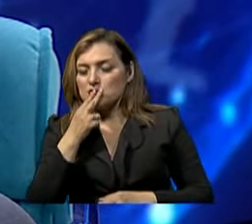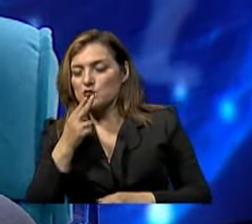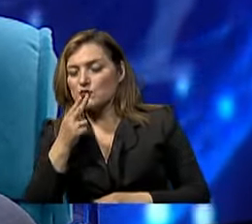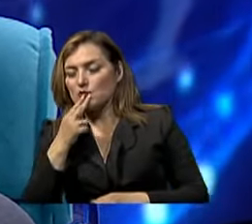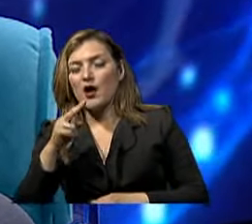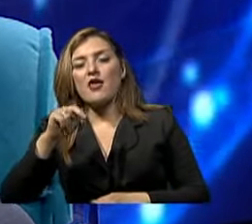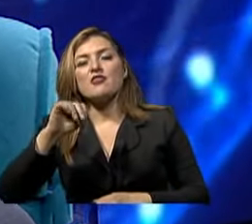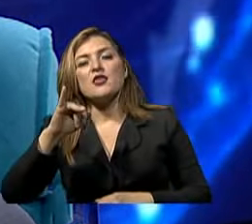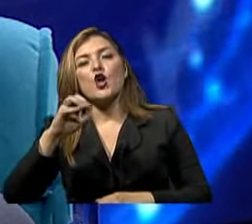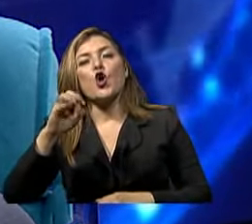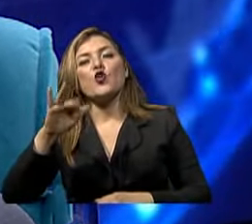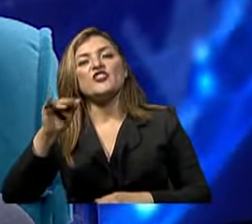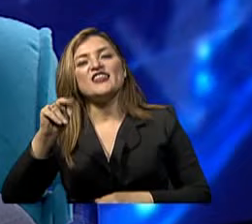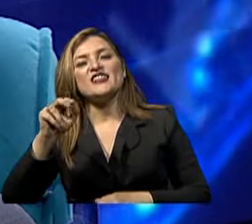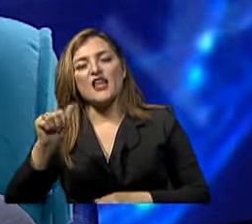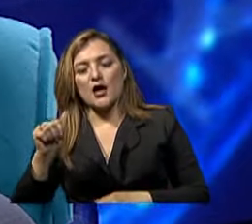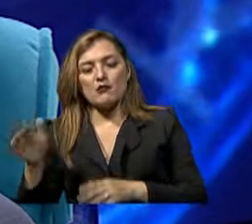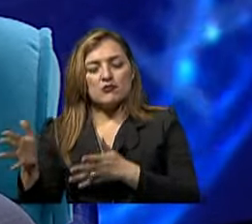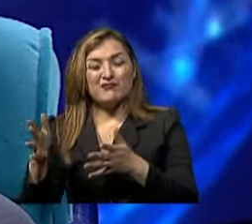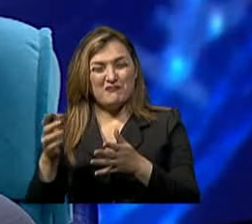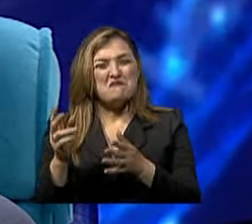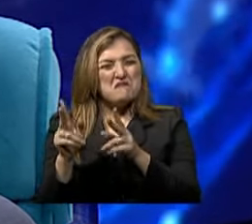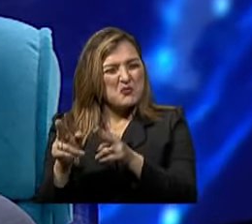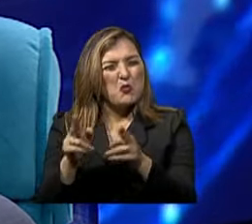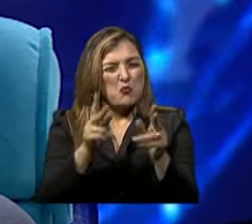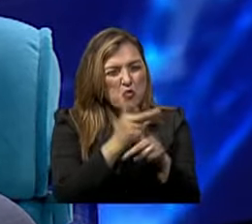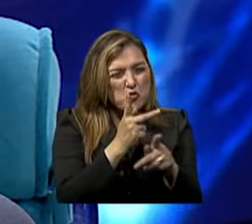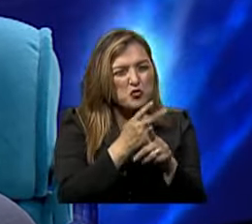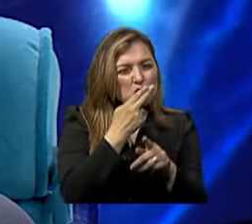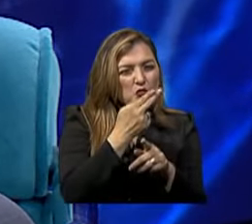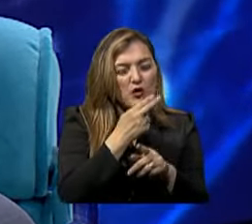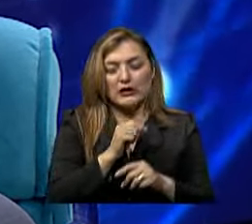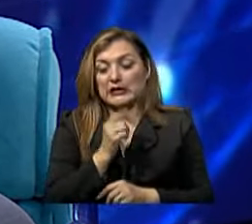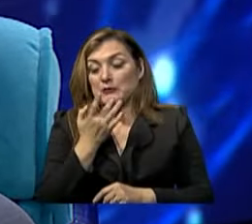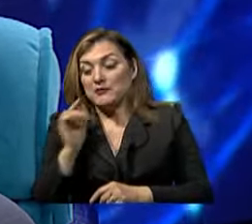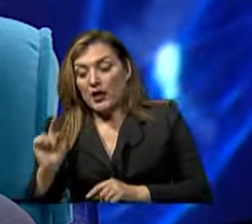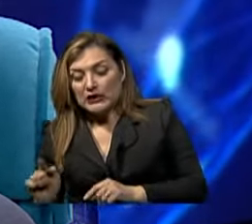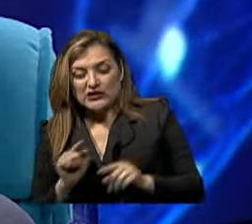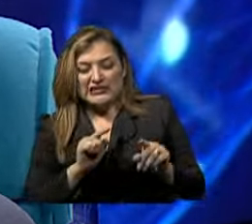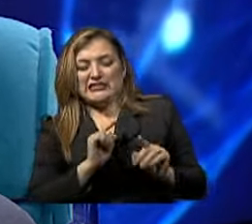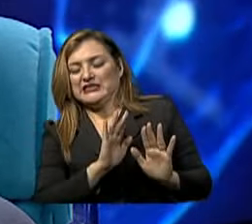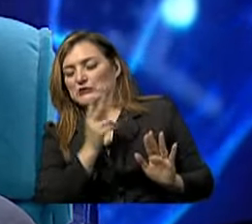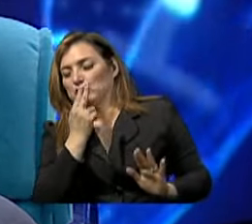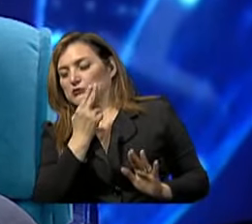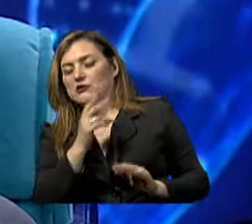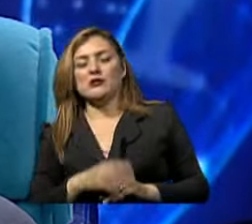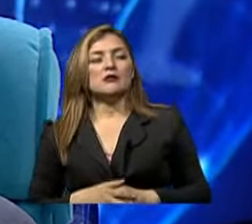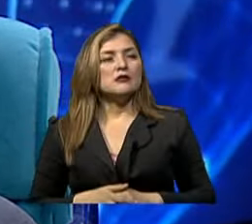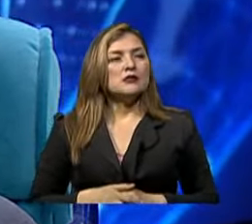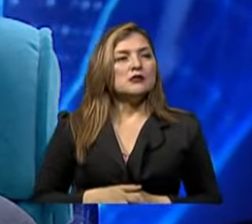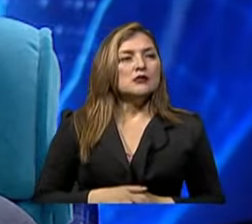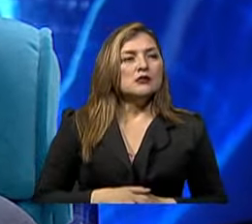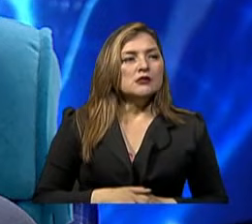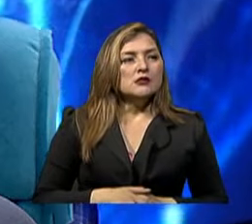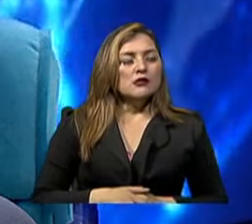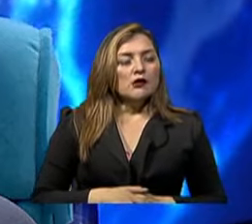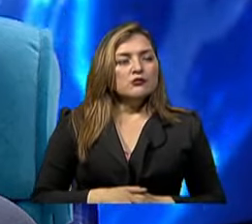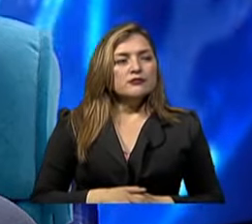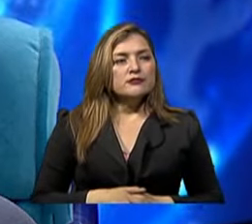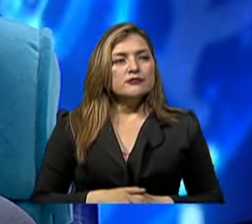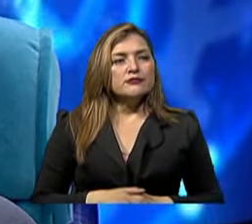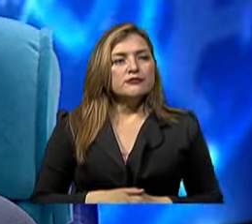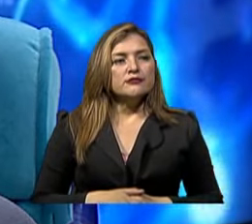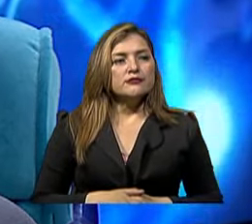nicotina En este caso Él dice Yo prefiero esto Al tabaco El beneficio Parecería ser claro Por supuesto Con una salvedad